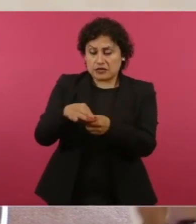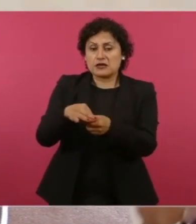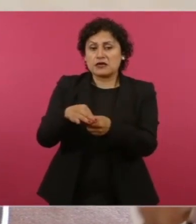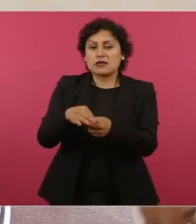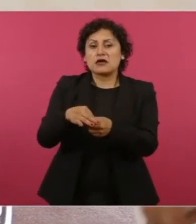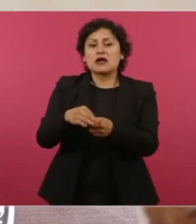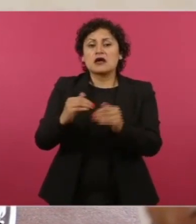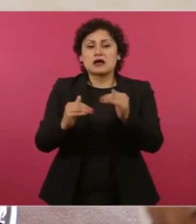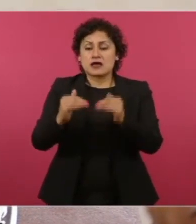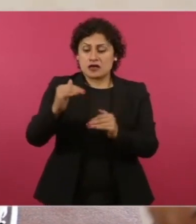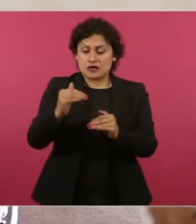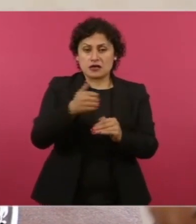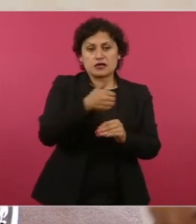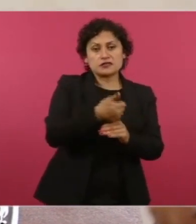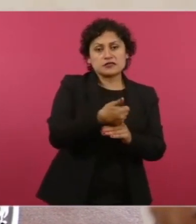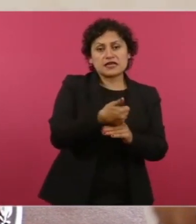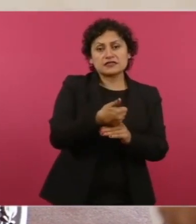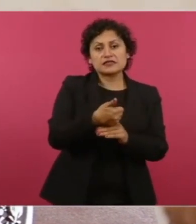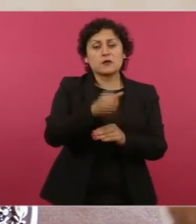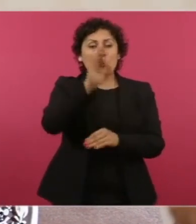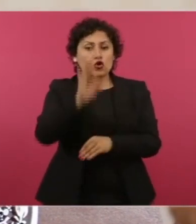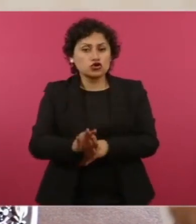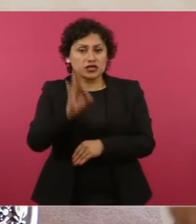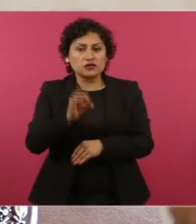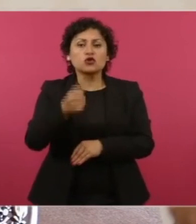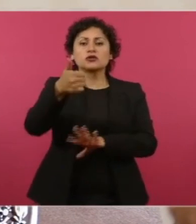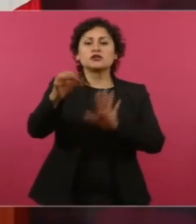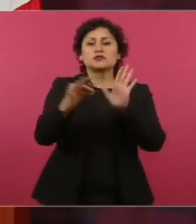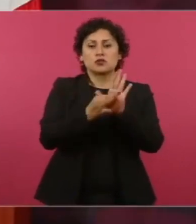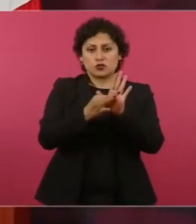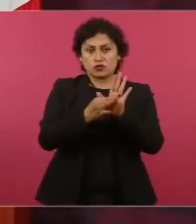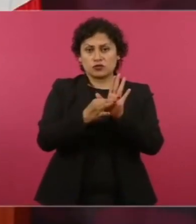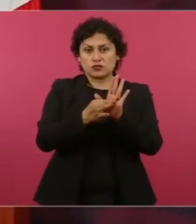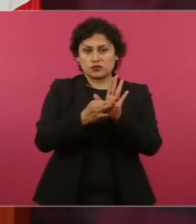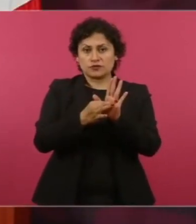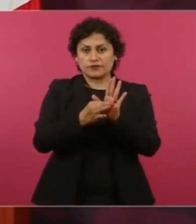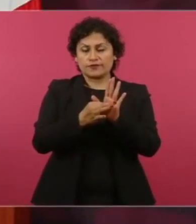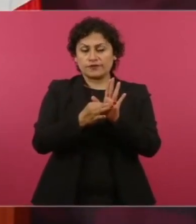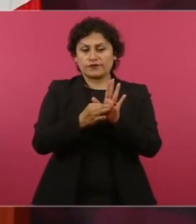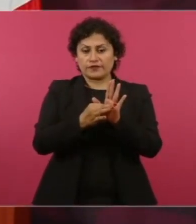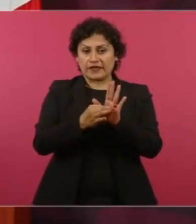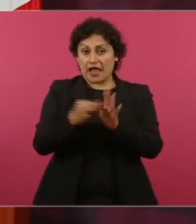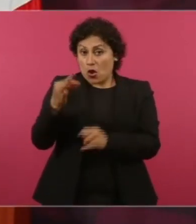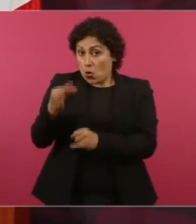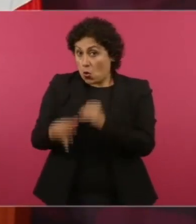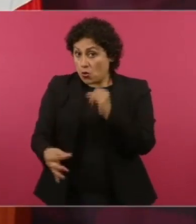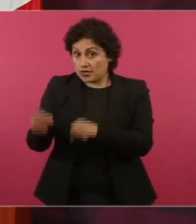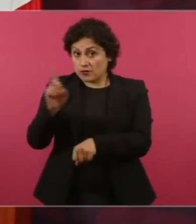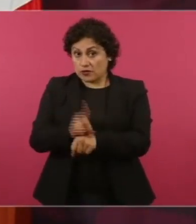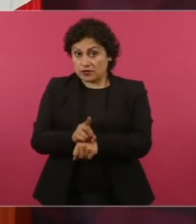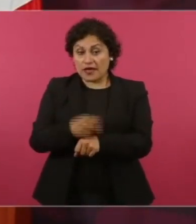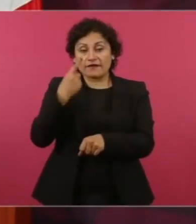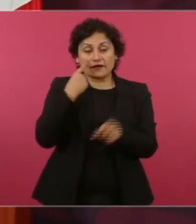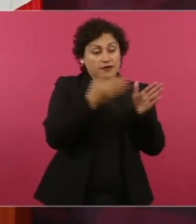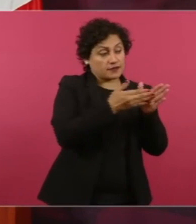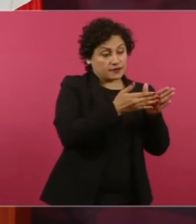seis puntos, y él traía 18 el último día, pero es el último día, miren cómo